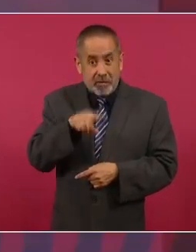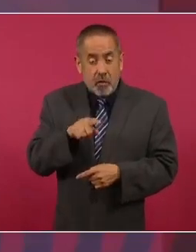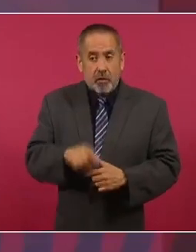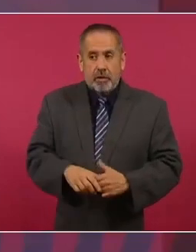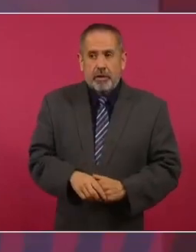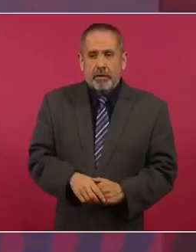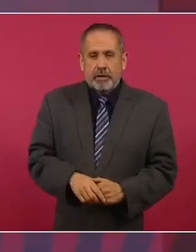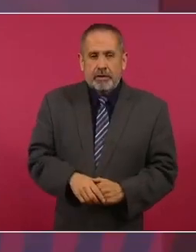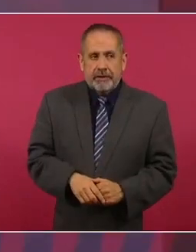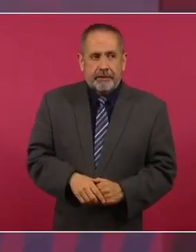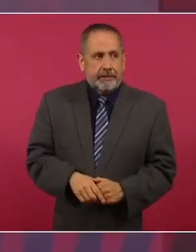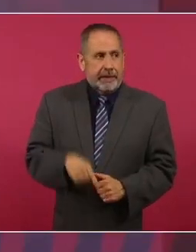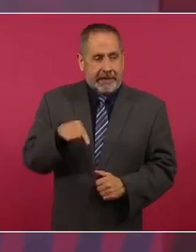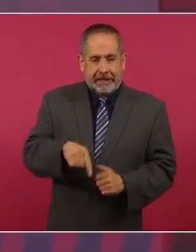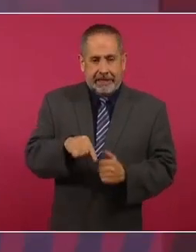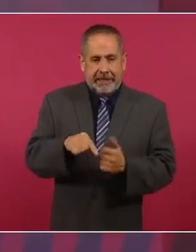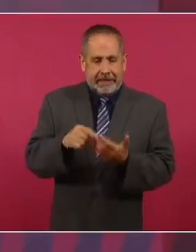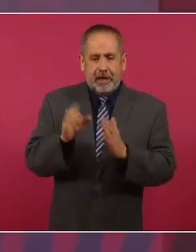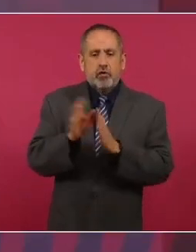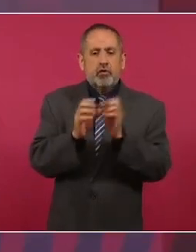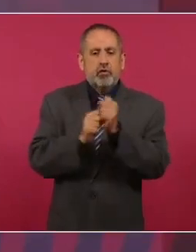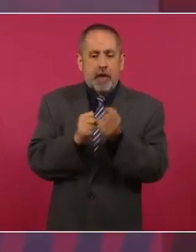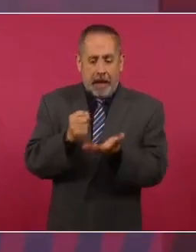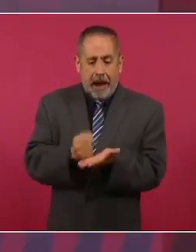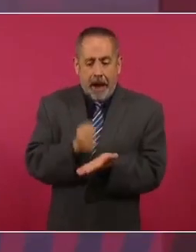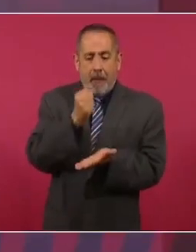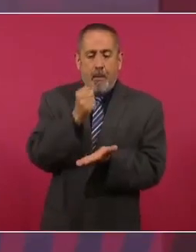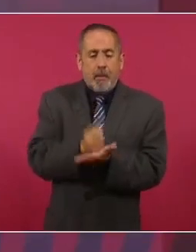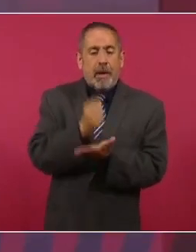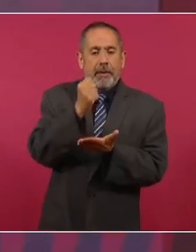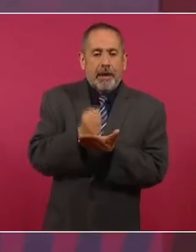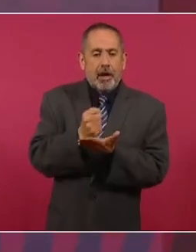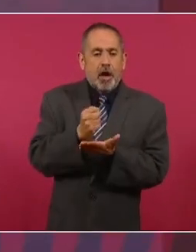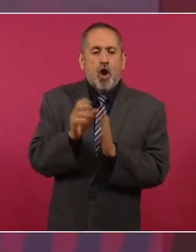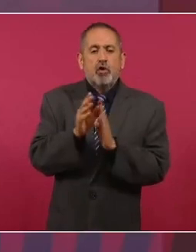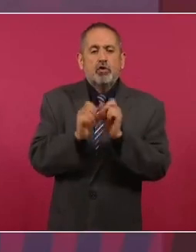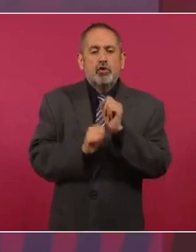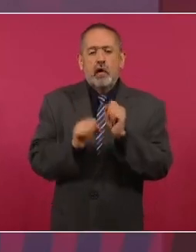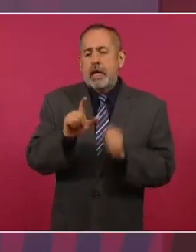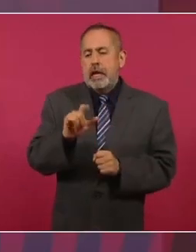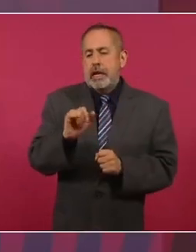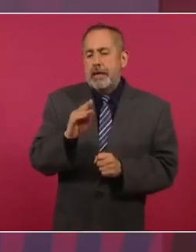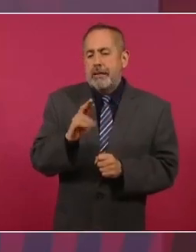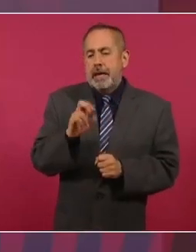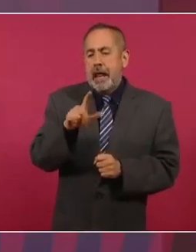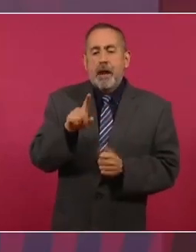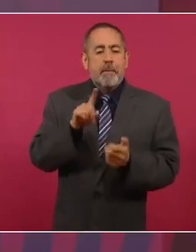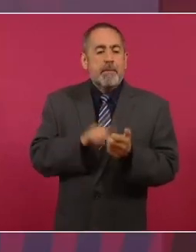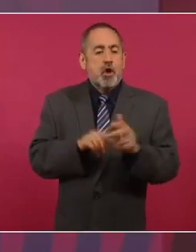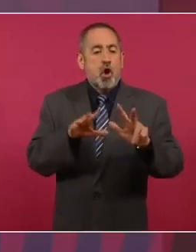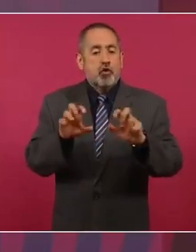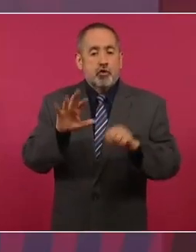se aprueba la constitución liberal de 1857.